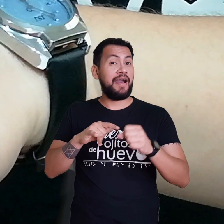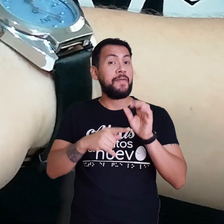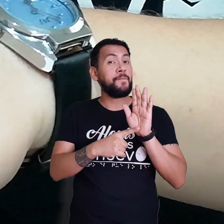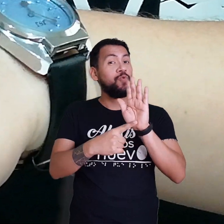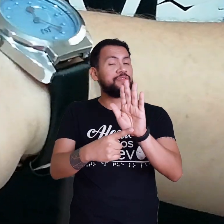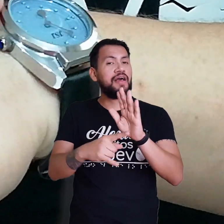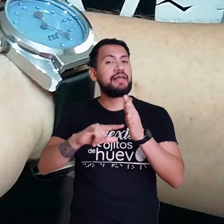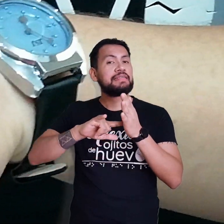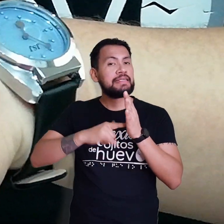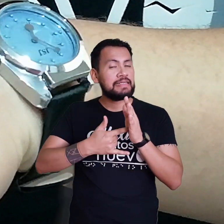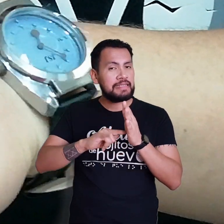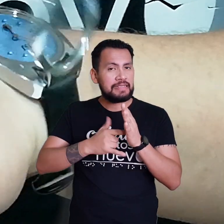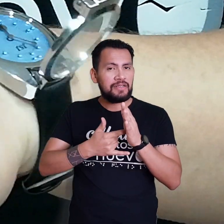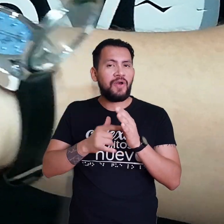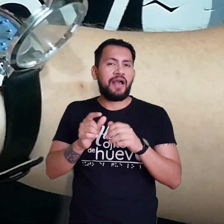Se abre